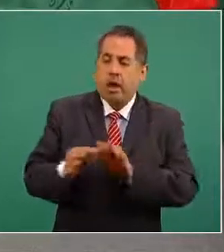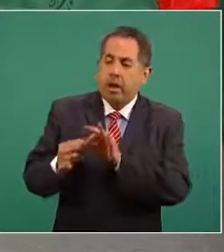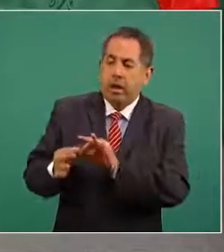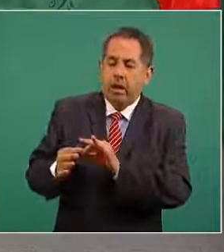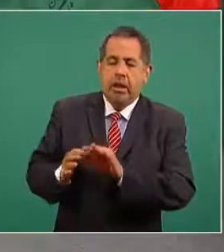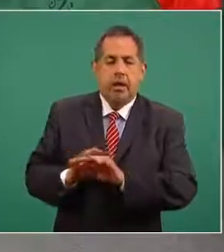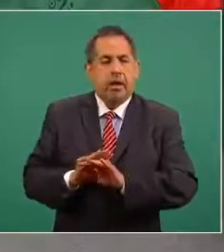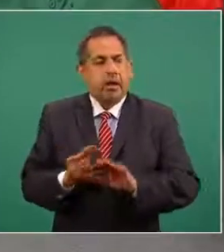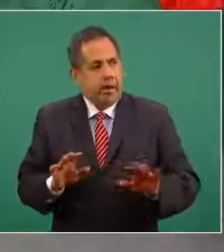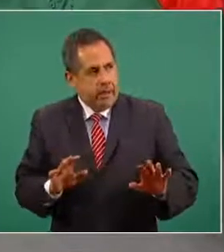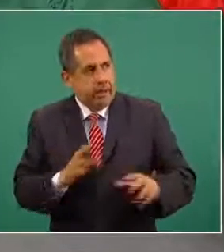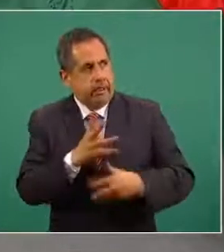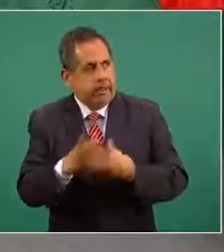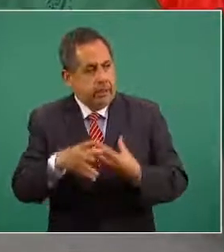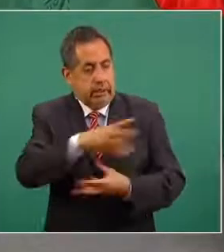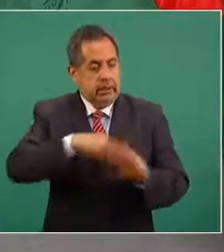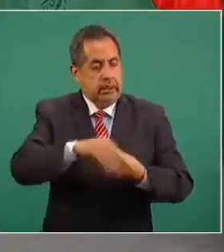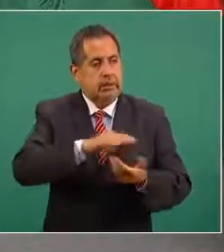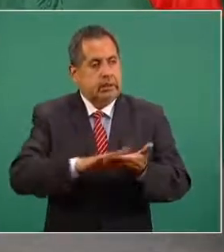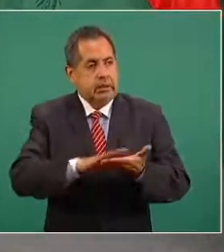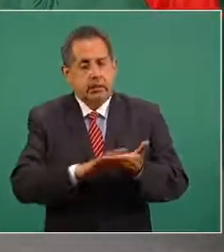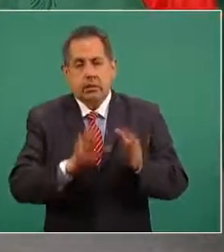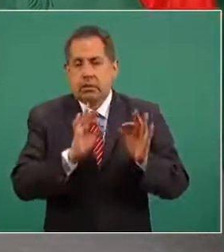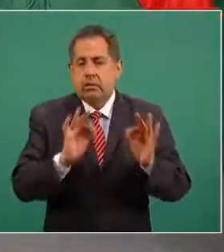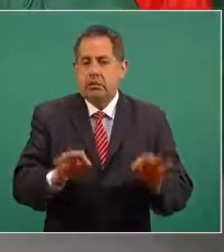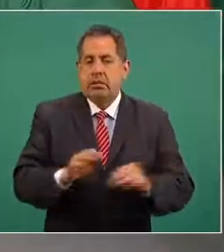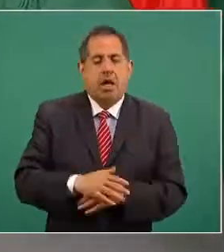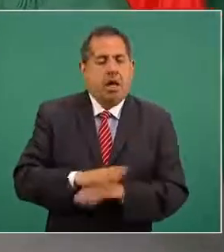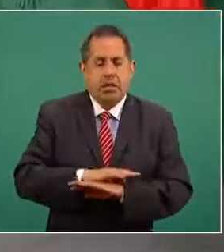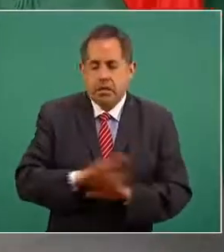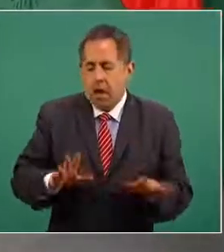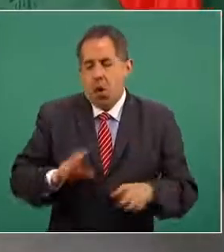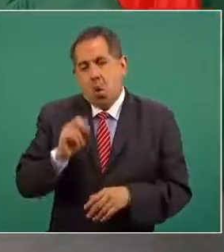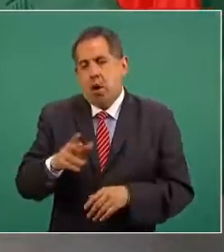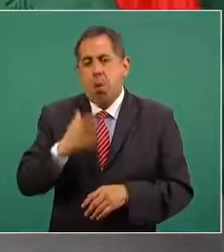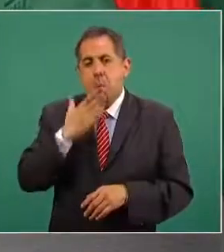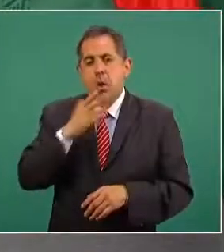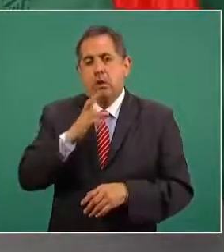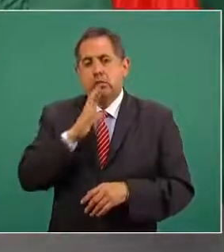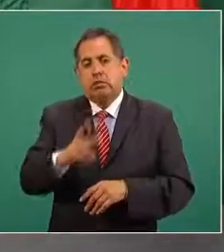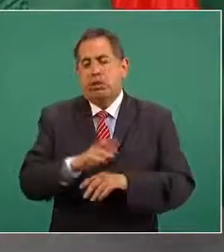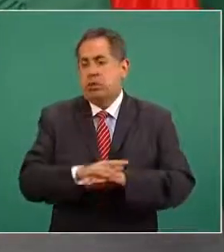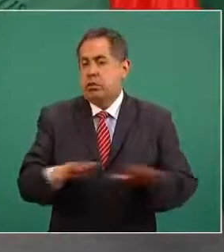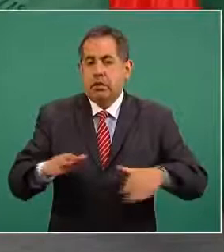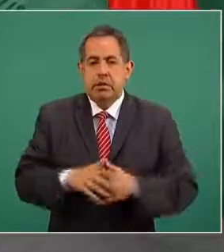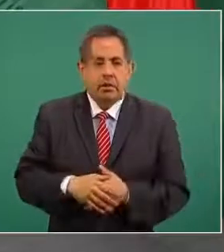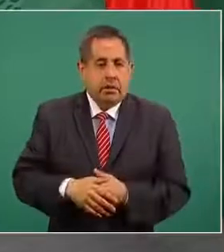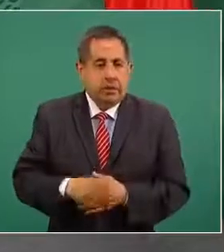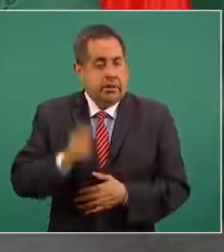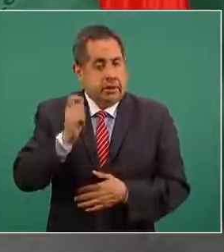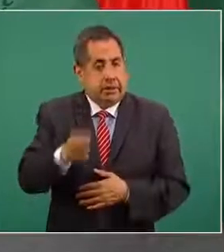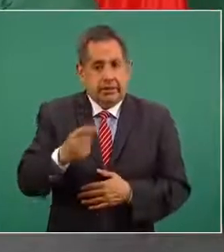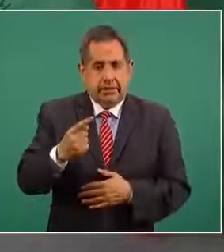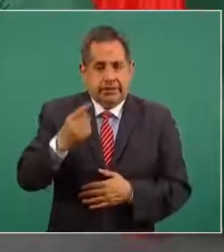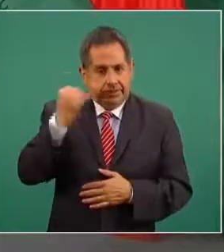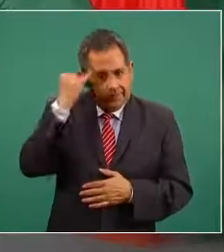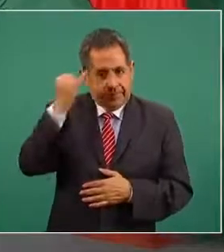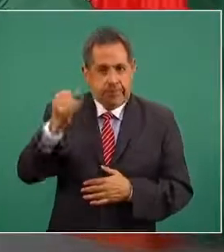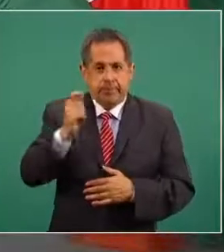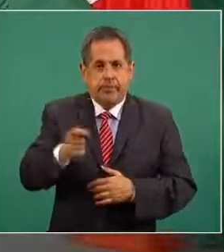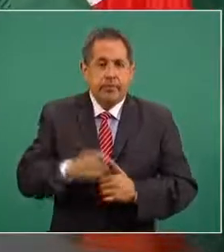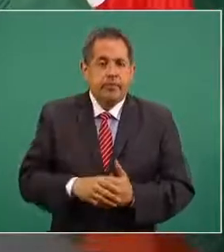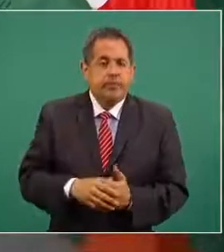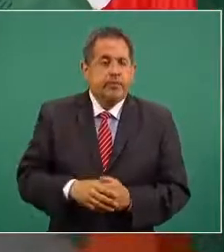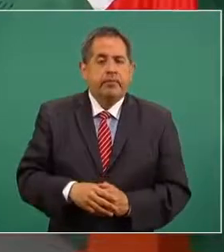se repuso el procedimiento y este es el resultado. Entonces, como es un asunto muy,